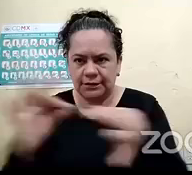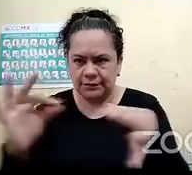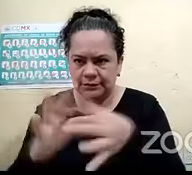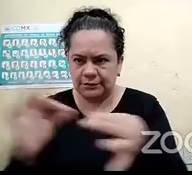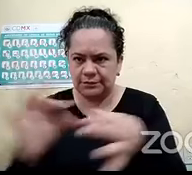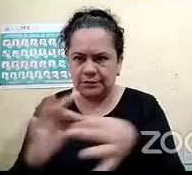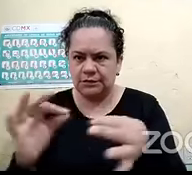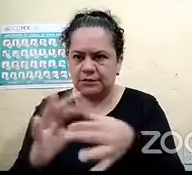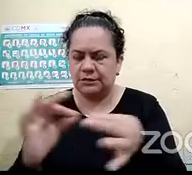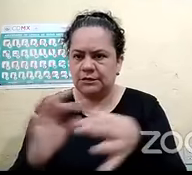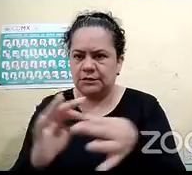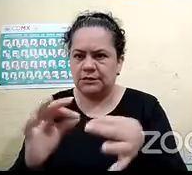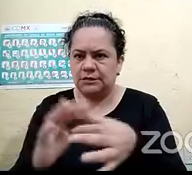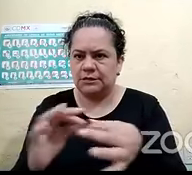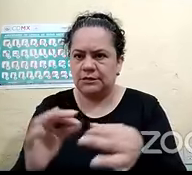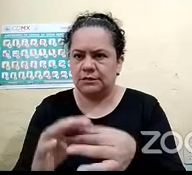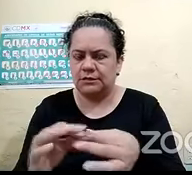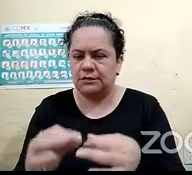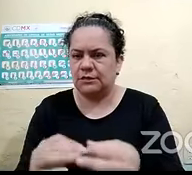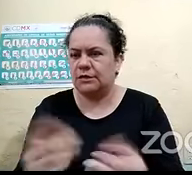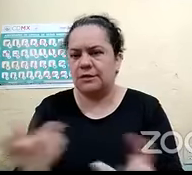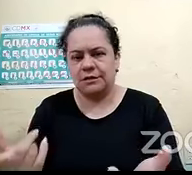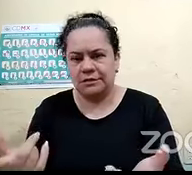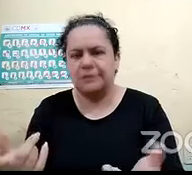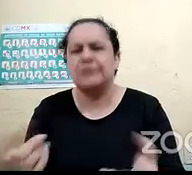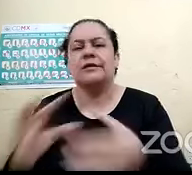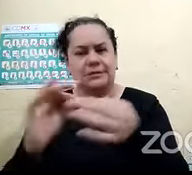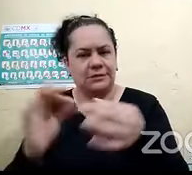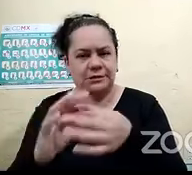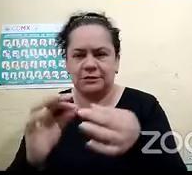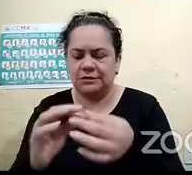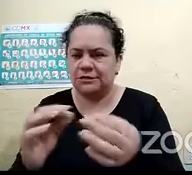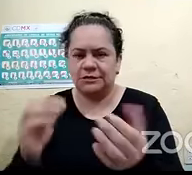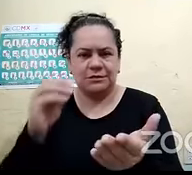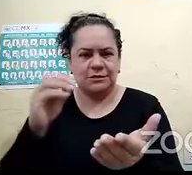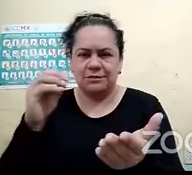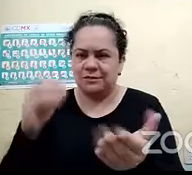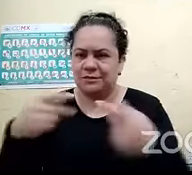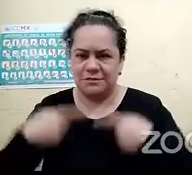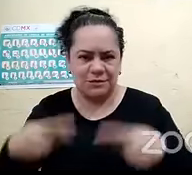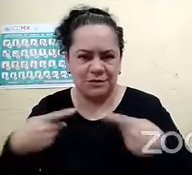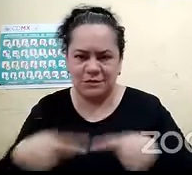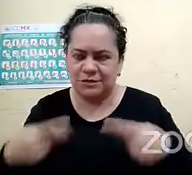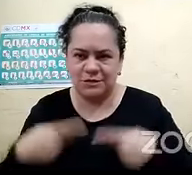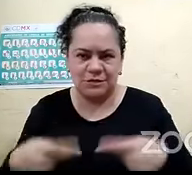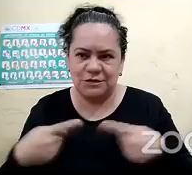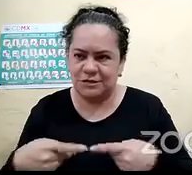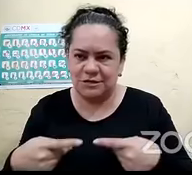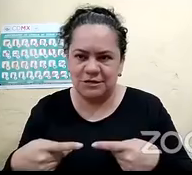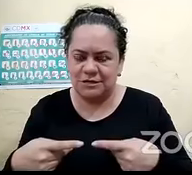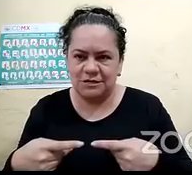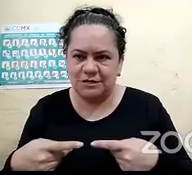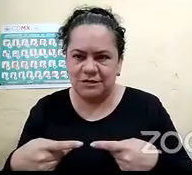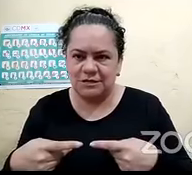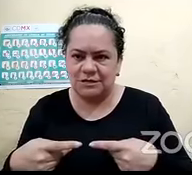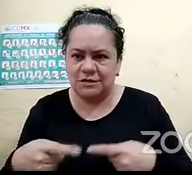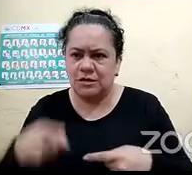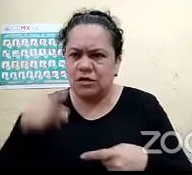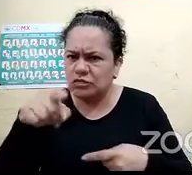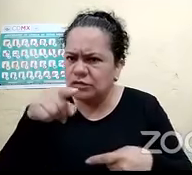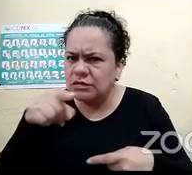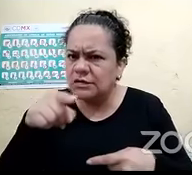las personas que no tienen discapacidad entonces esa esa es la la pregunta ustedes las han tomado en cuenta para diseñar